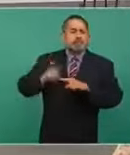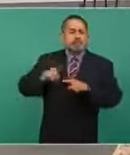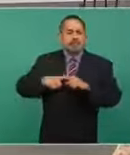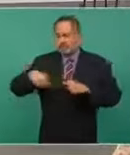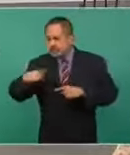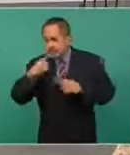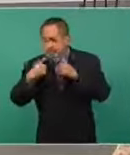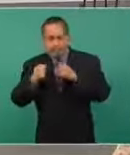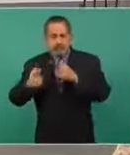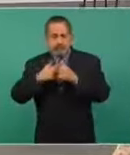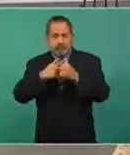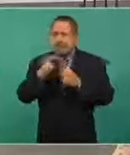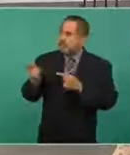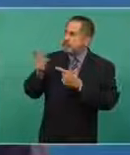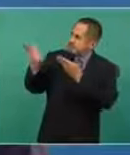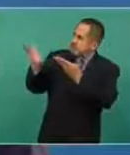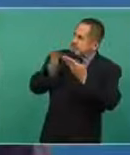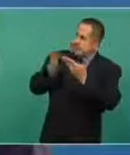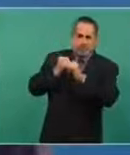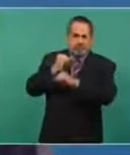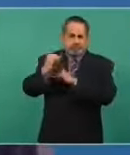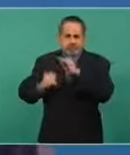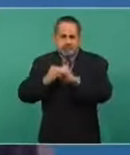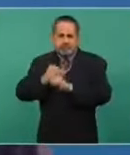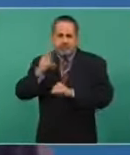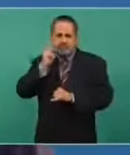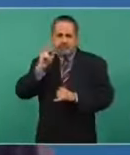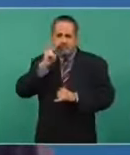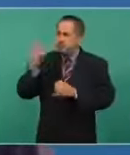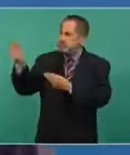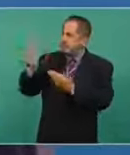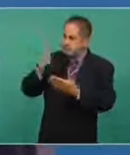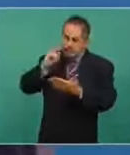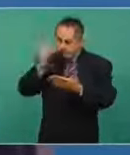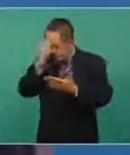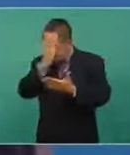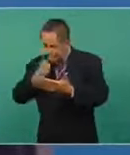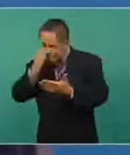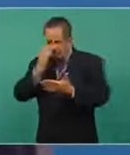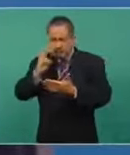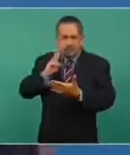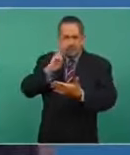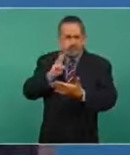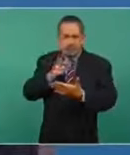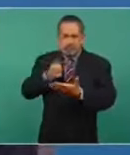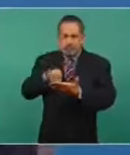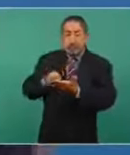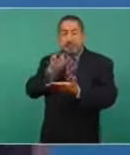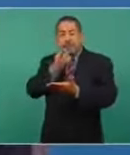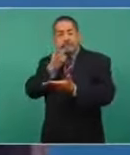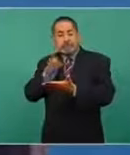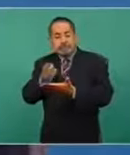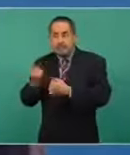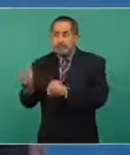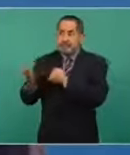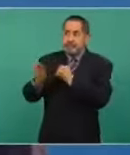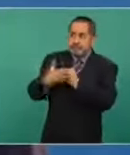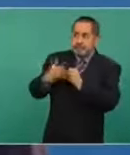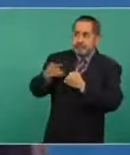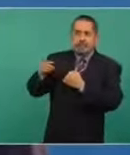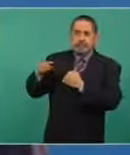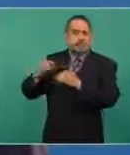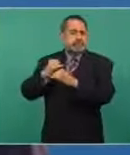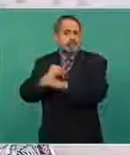la revisión científica que se hace de la evidencia, tanto de las publicaciones científicas propiamente dichas como de las recomendaciones que hacen